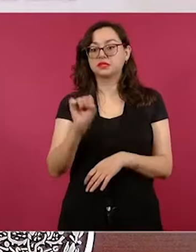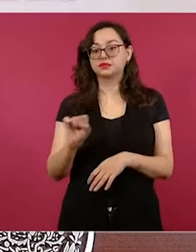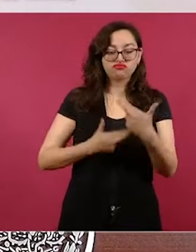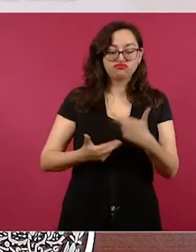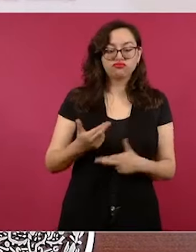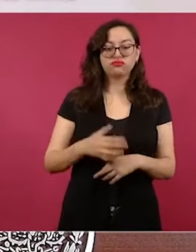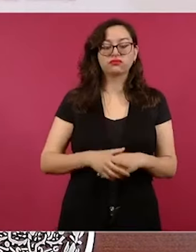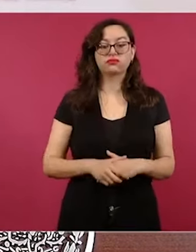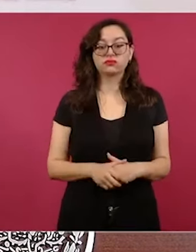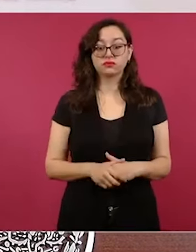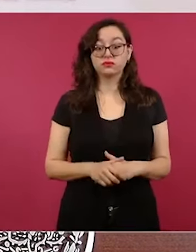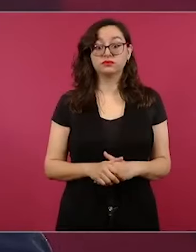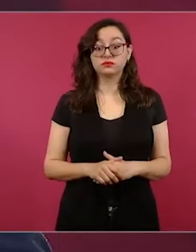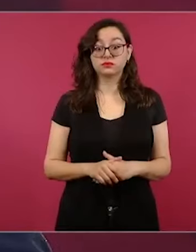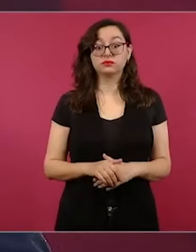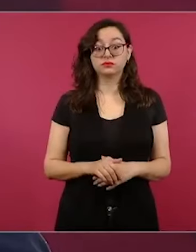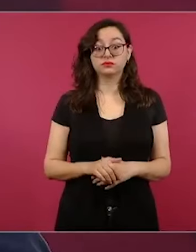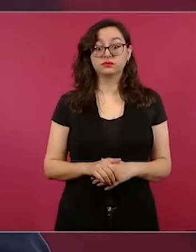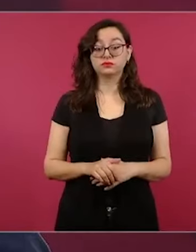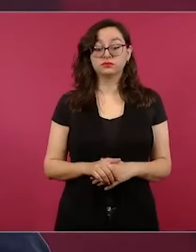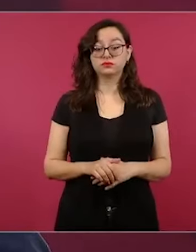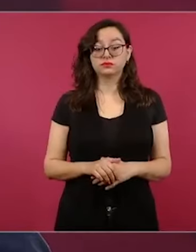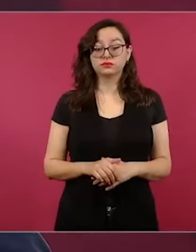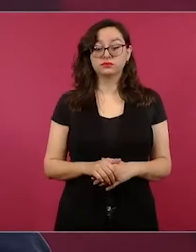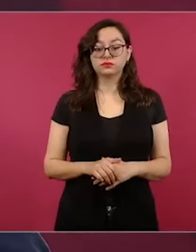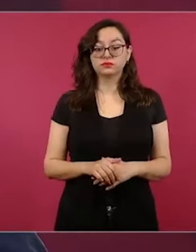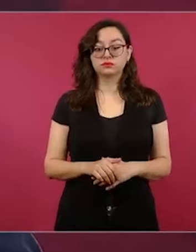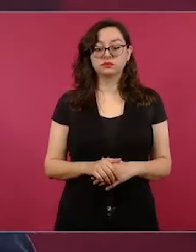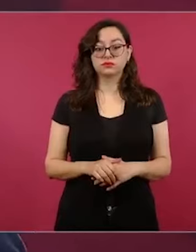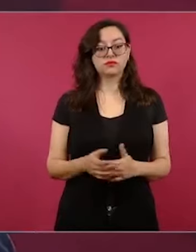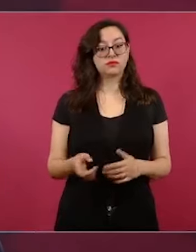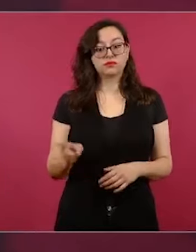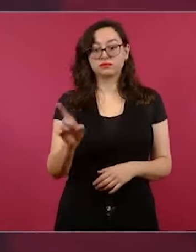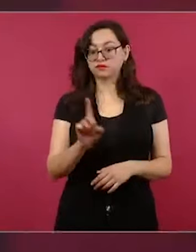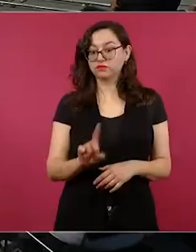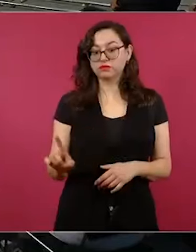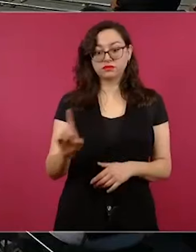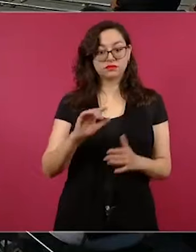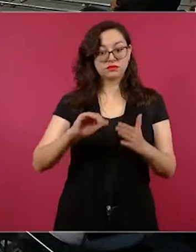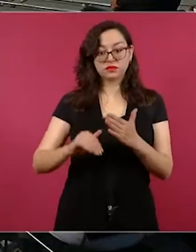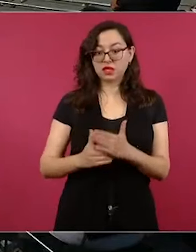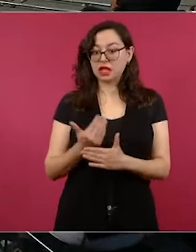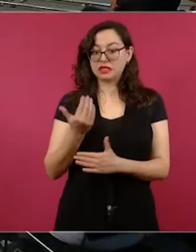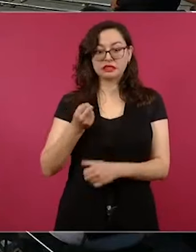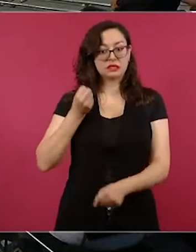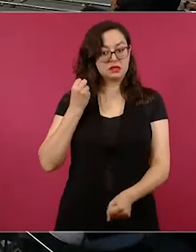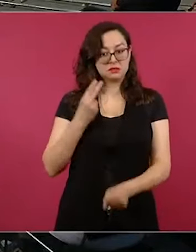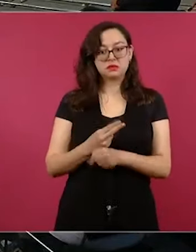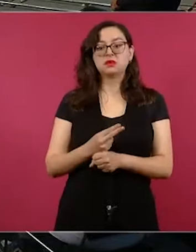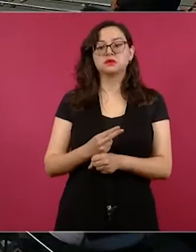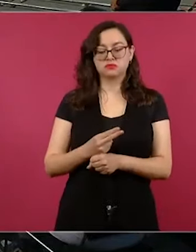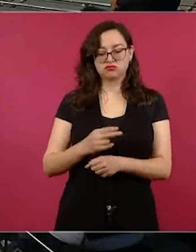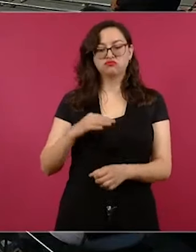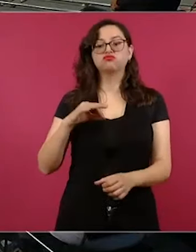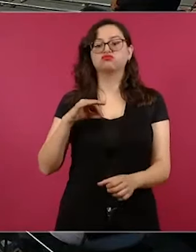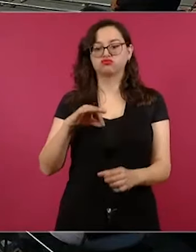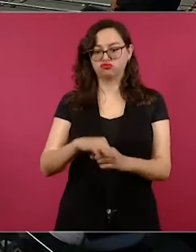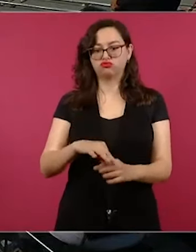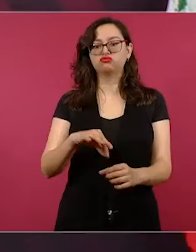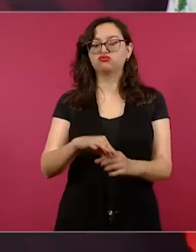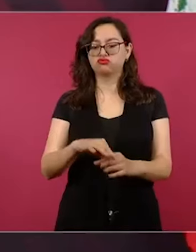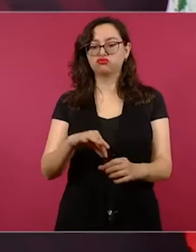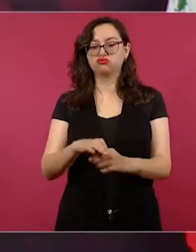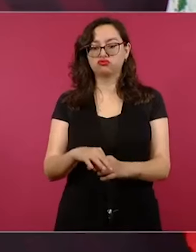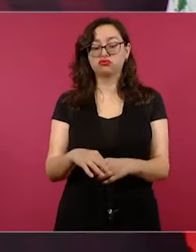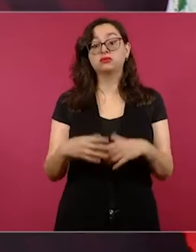a estar aquí temprano, lo más temprano que se pueda. Desde luego tardan en